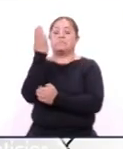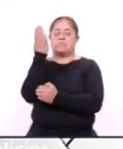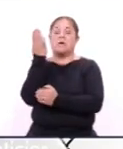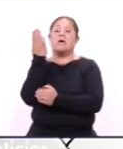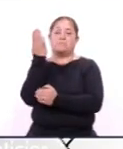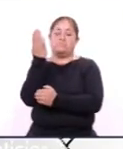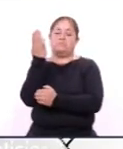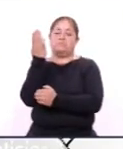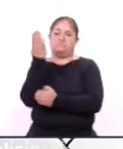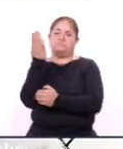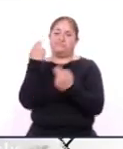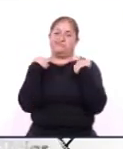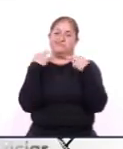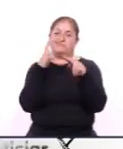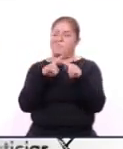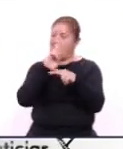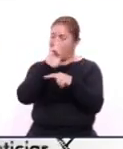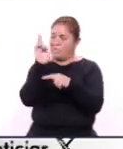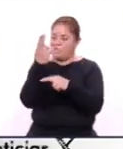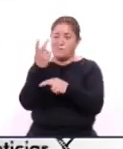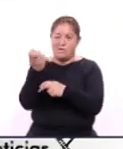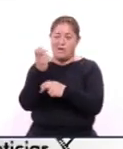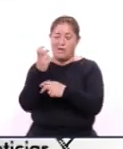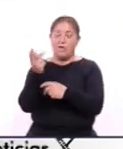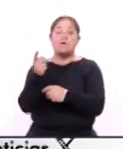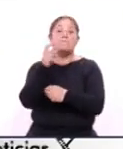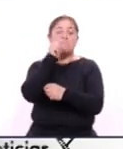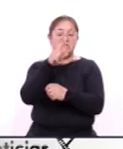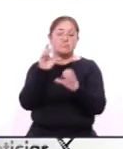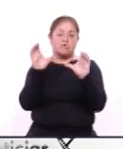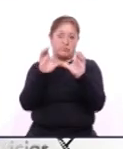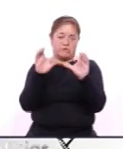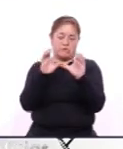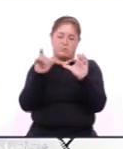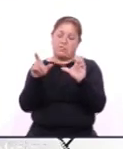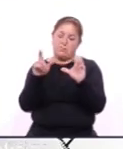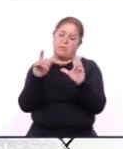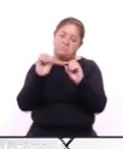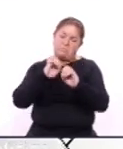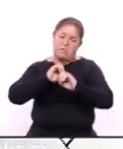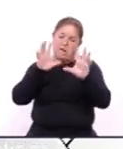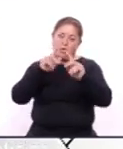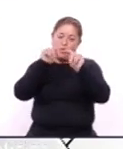provengan y cédula profesional el título obviamente